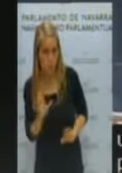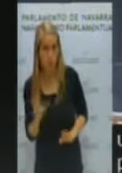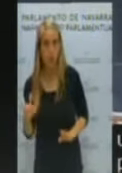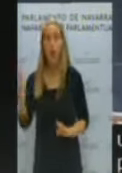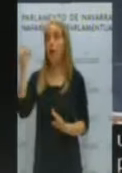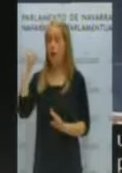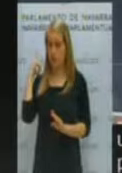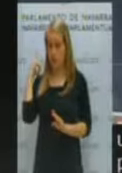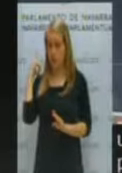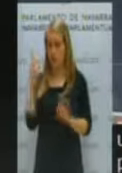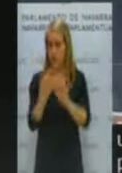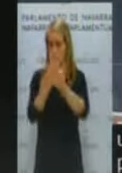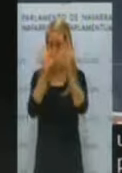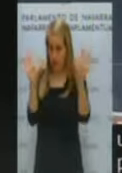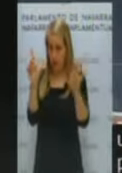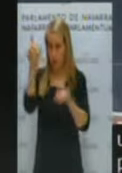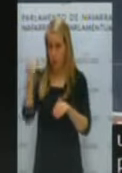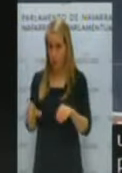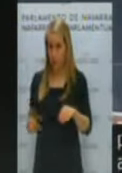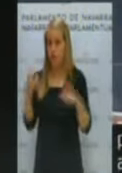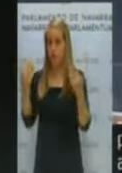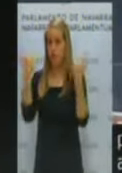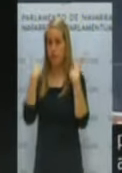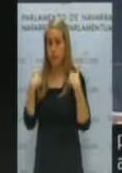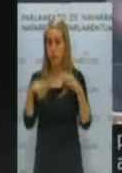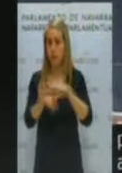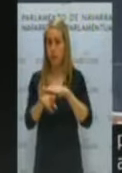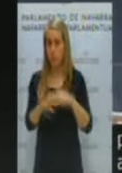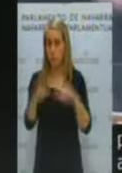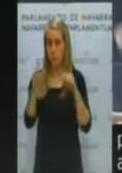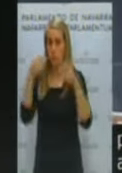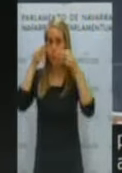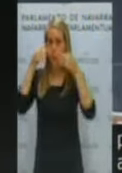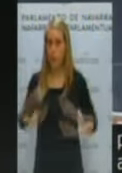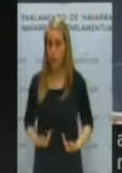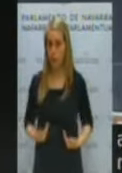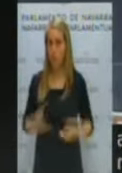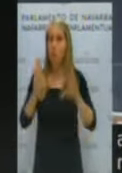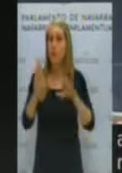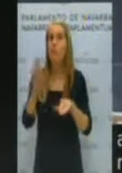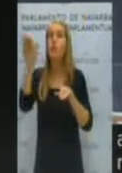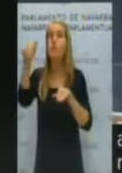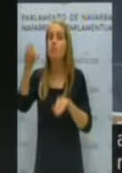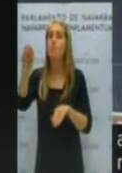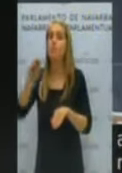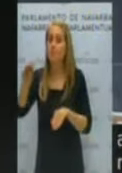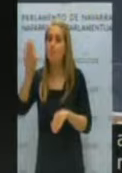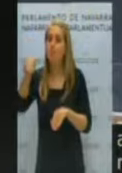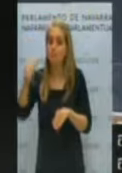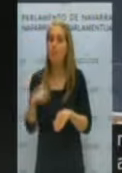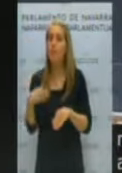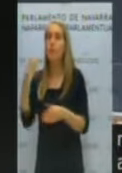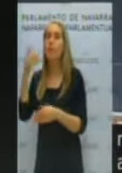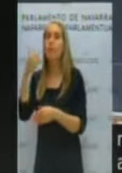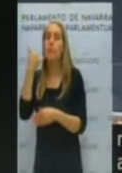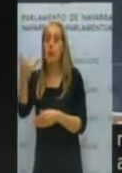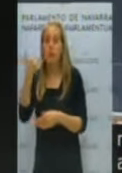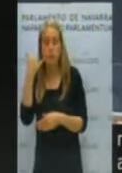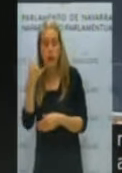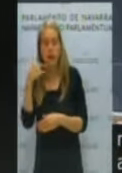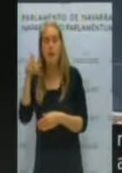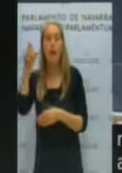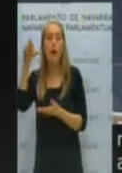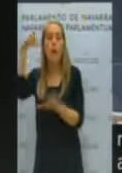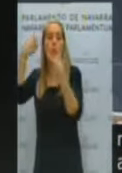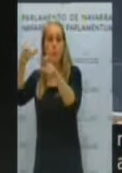aclaración el propio responsable de recursos humanos, pero cuando llamaban al departamento se les decía otra. Señora